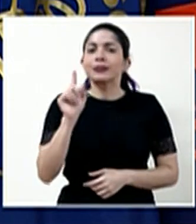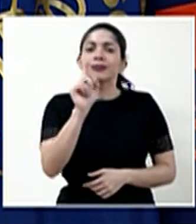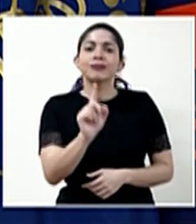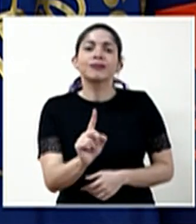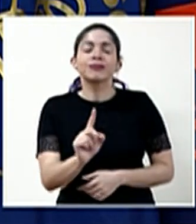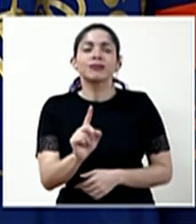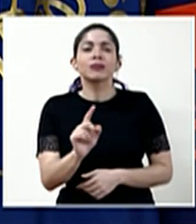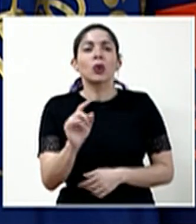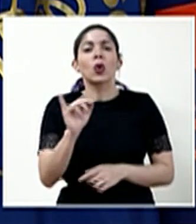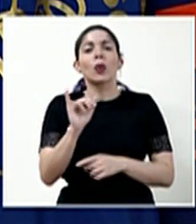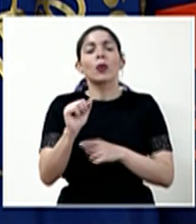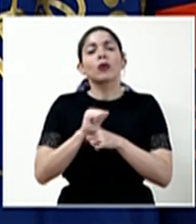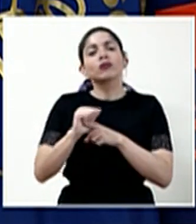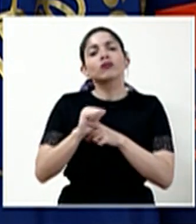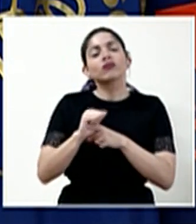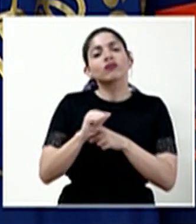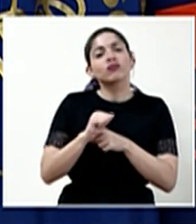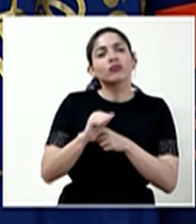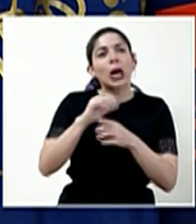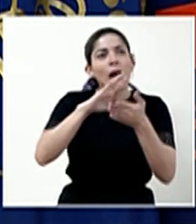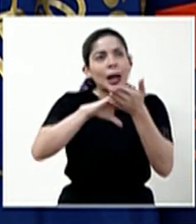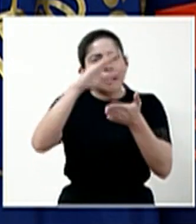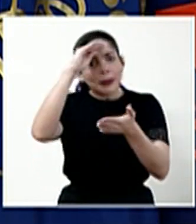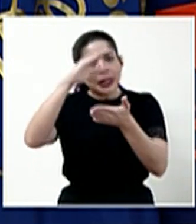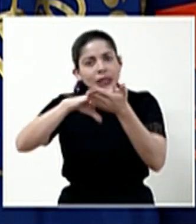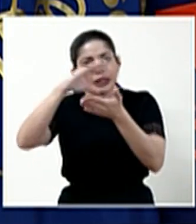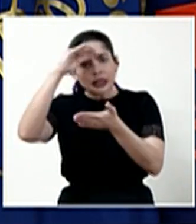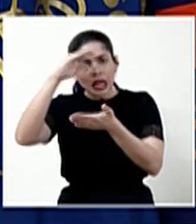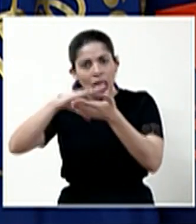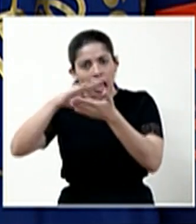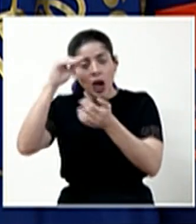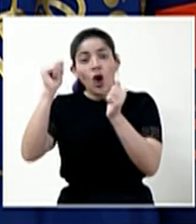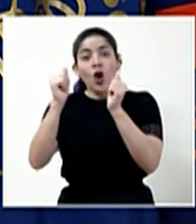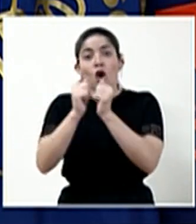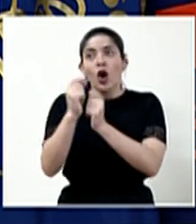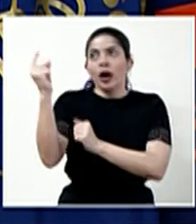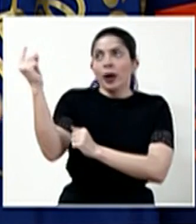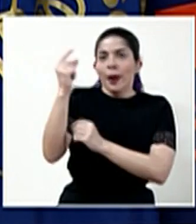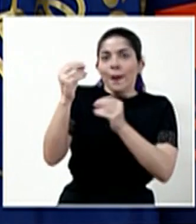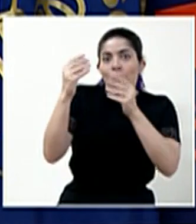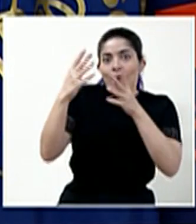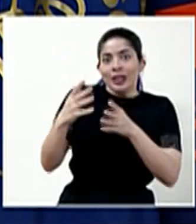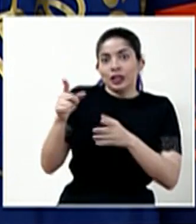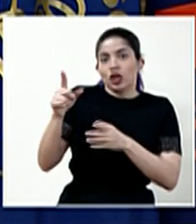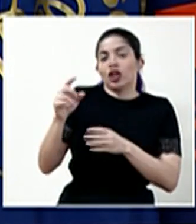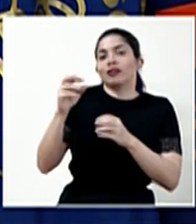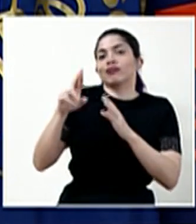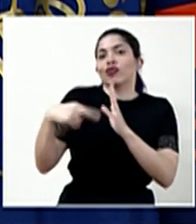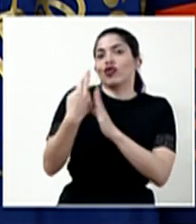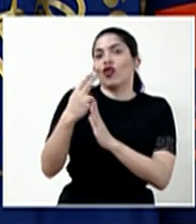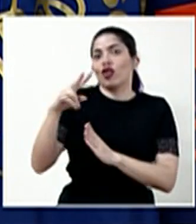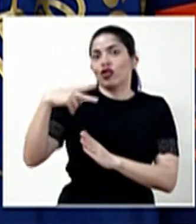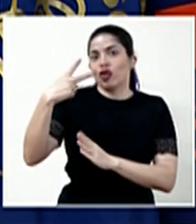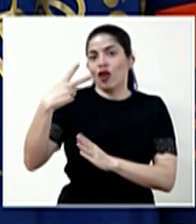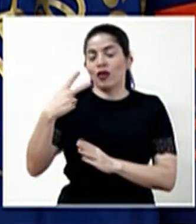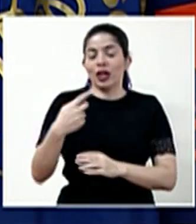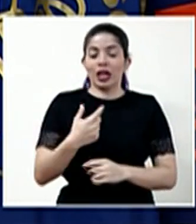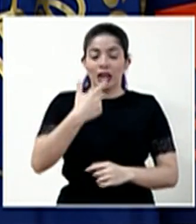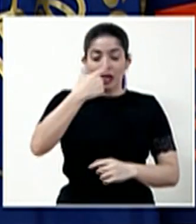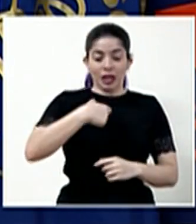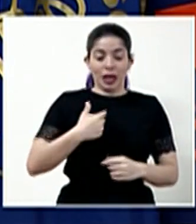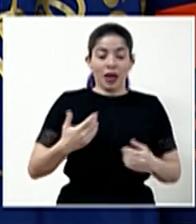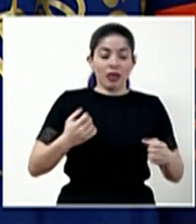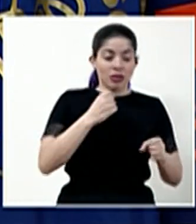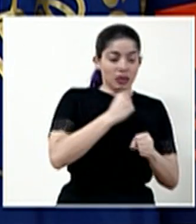ejercicio de aprendizaje con docentes que tienen un doble rol. Tienen el sombrero de ser